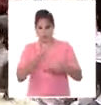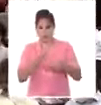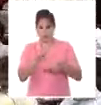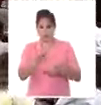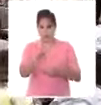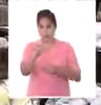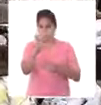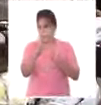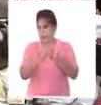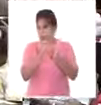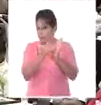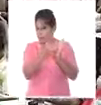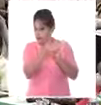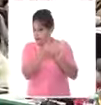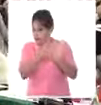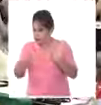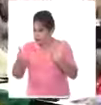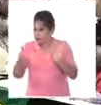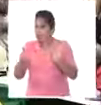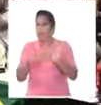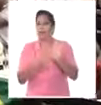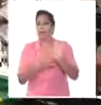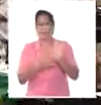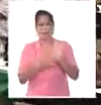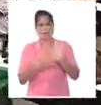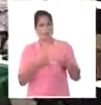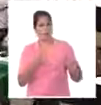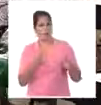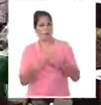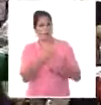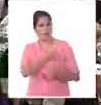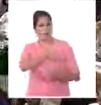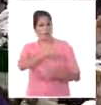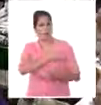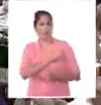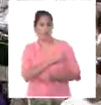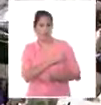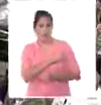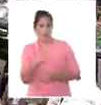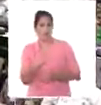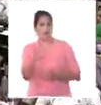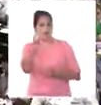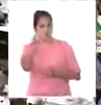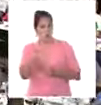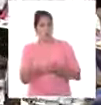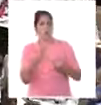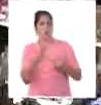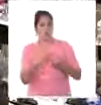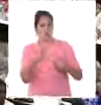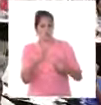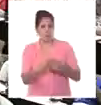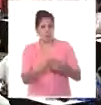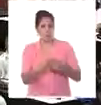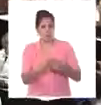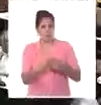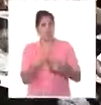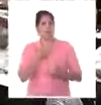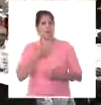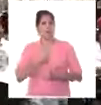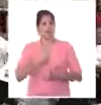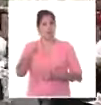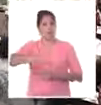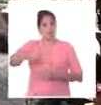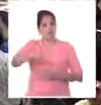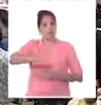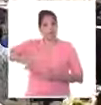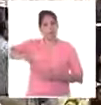últimos seis meses demuestran la confianza del pueblo en la revolución, en la infinita obra de justicia social que